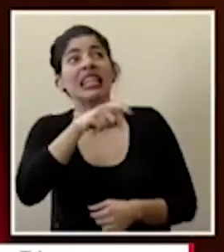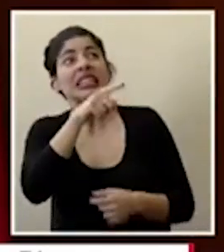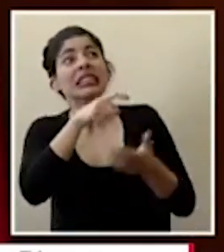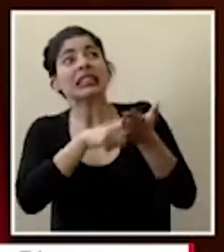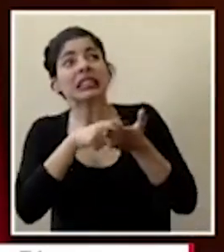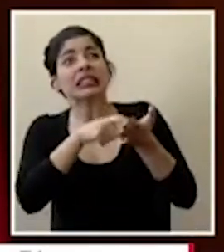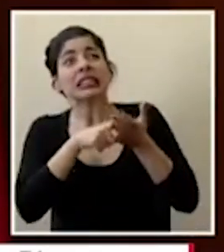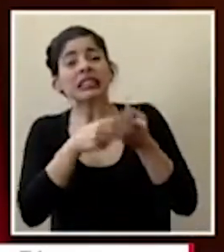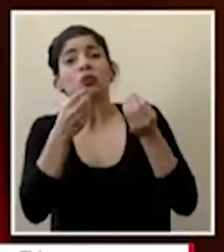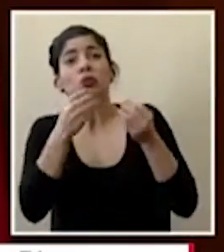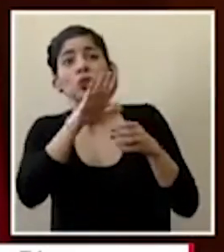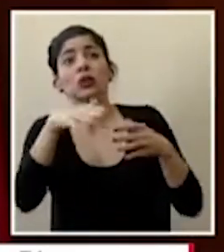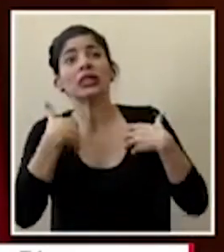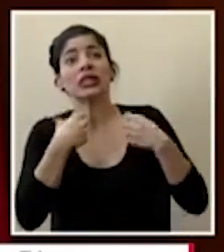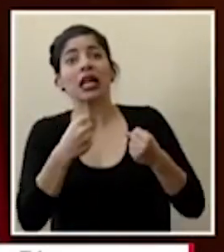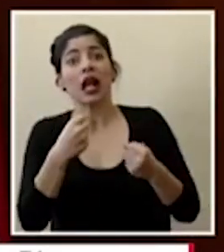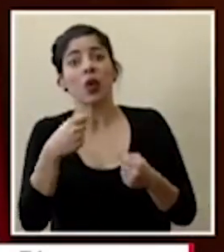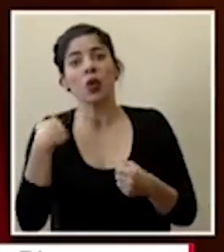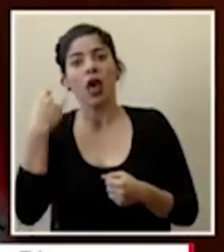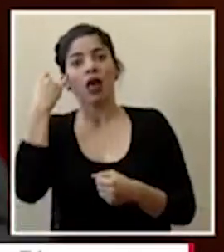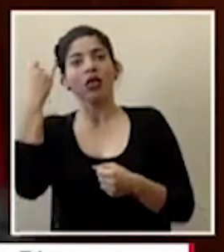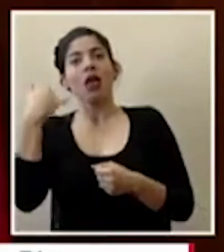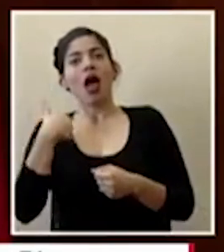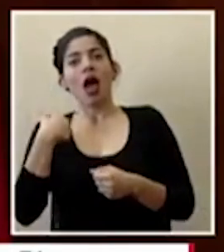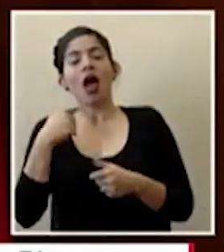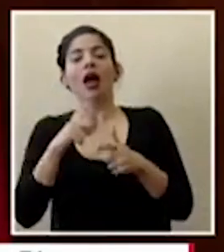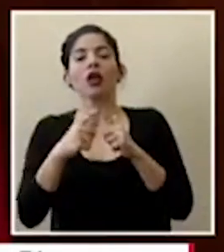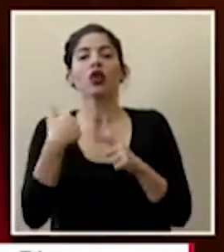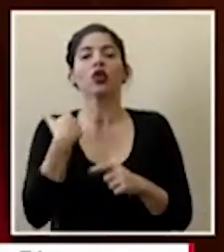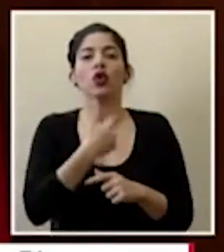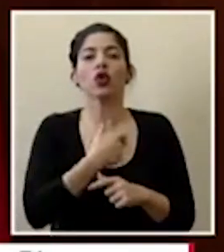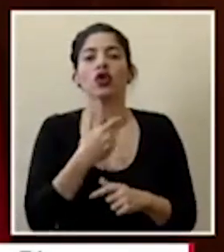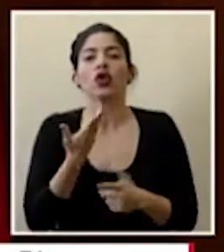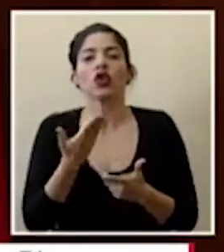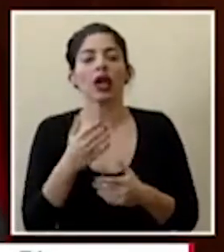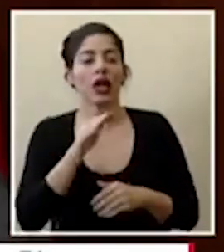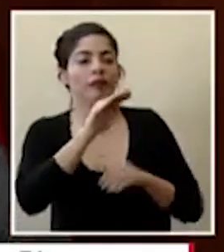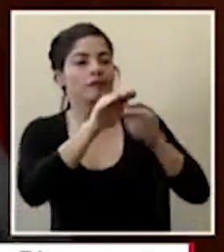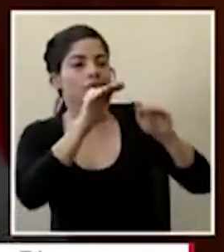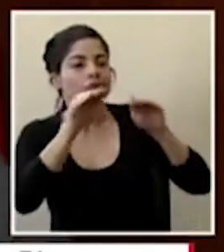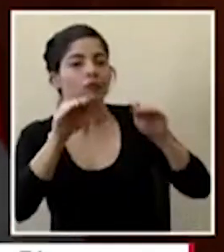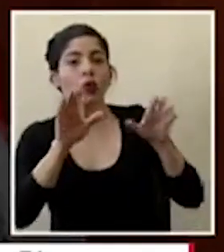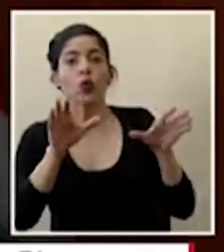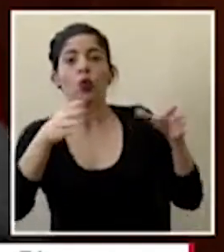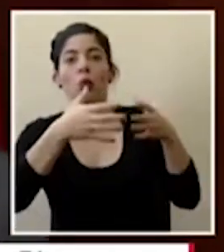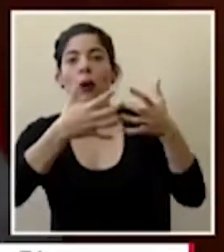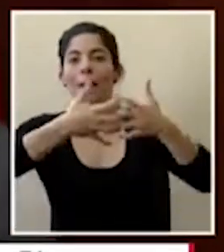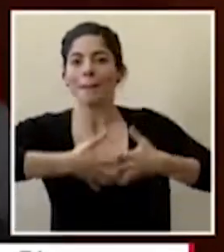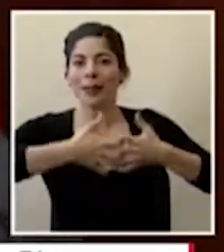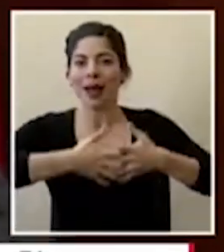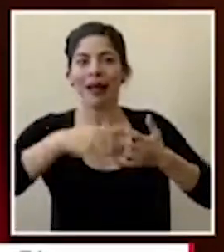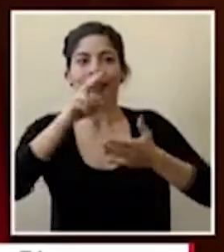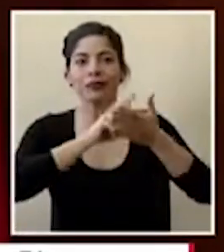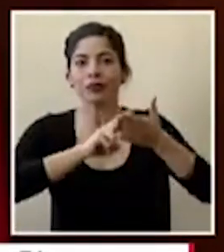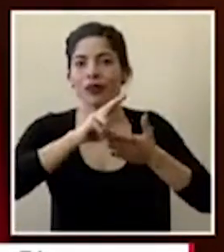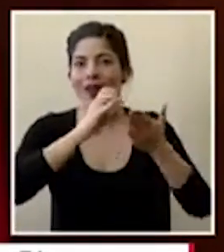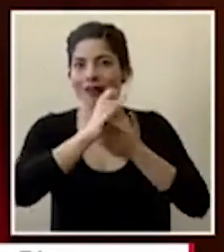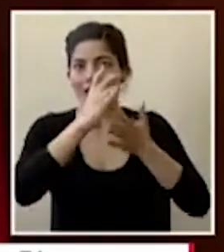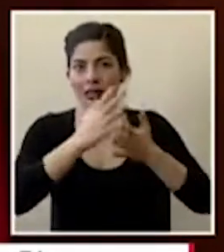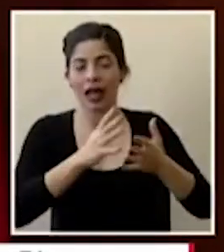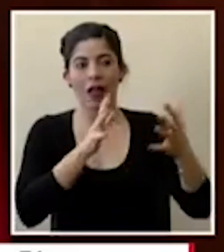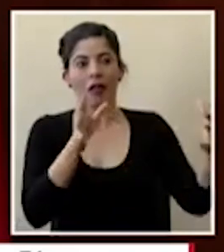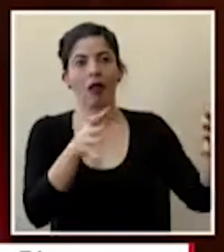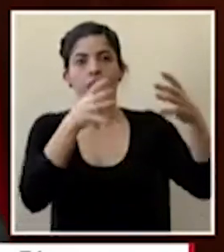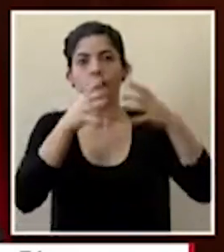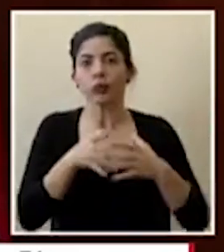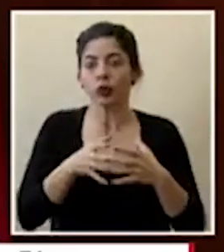existe en el sector salud nosotros lo que hacemos es que convocamos a un grupo de empresas académicos e investigadores